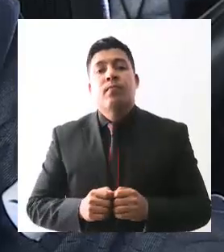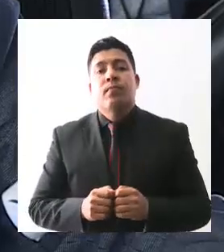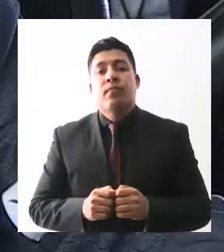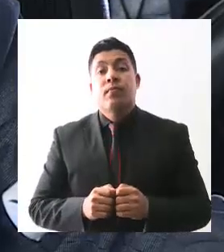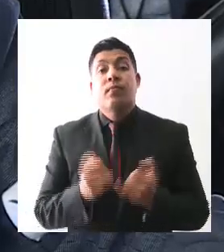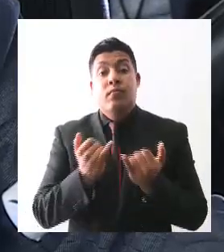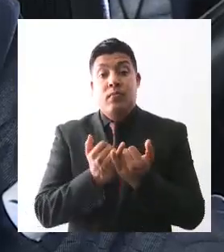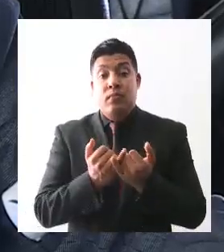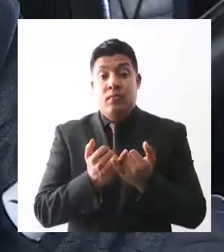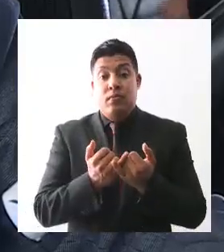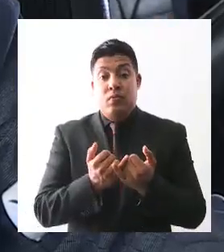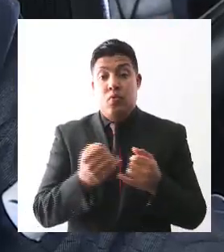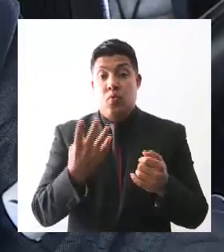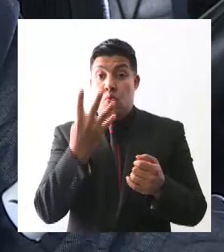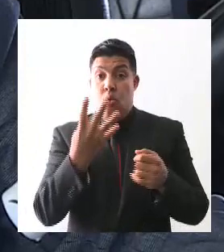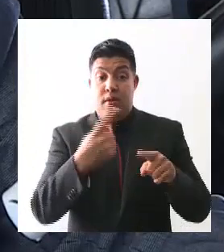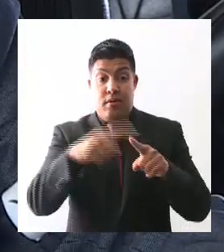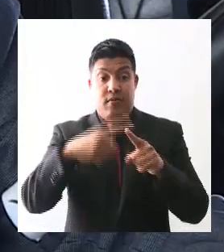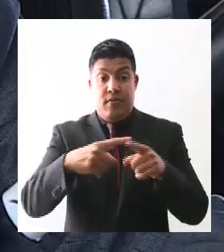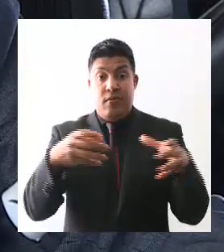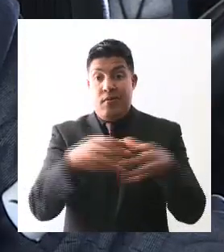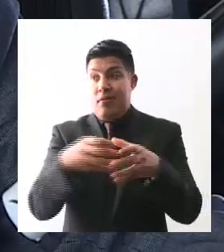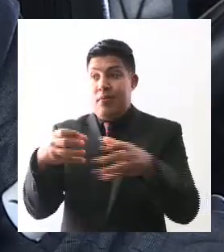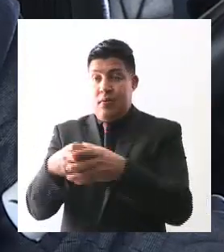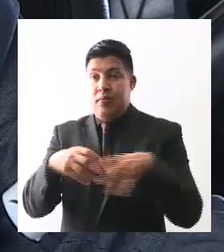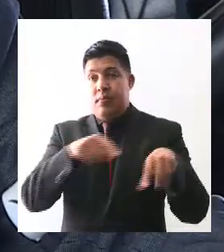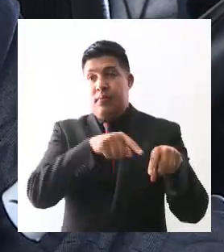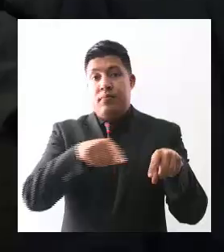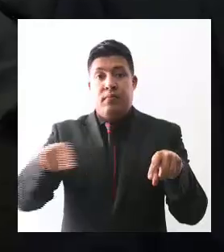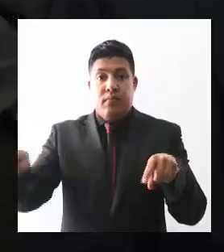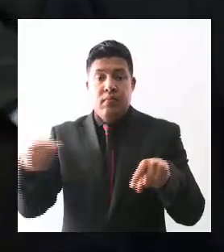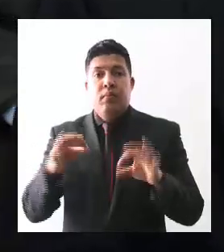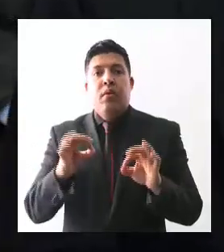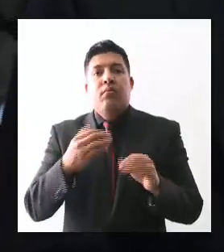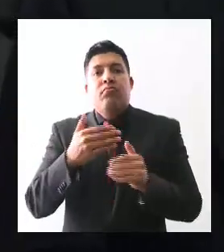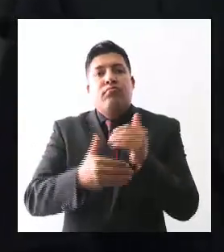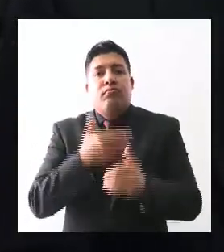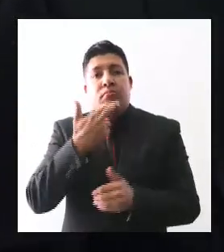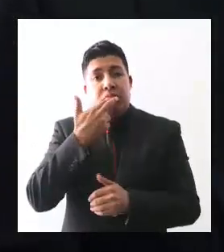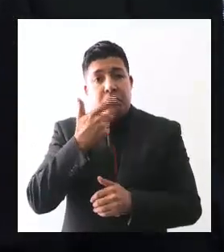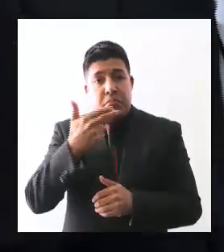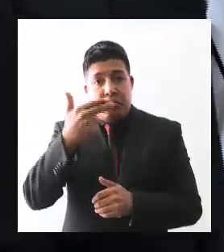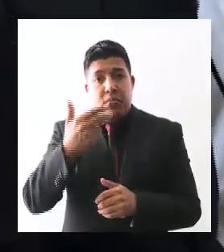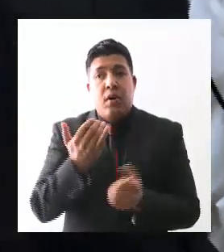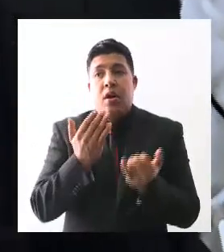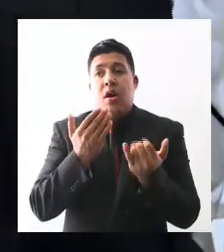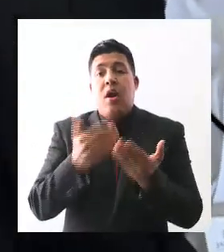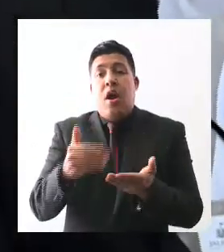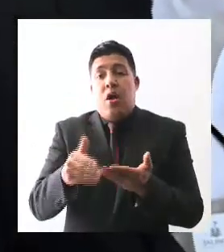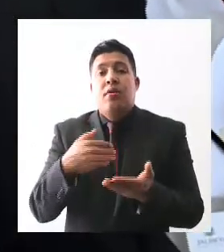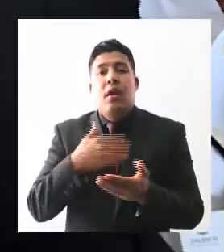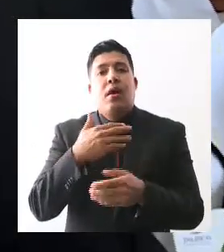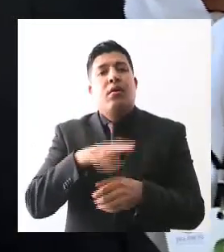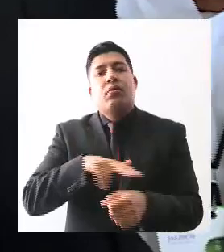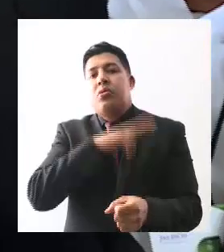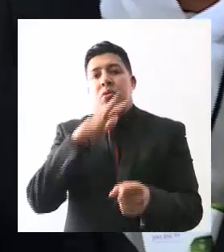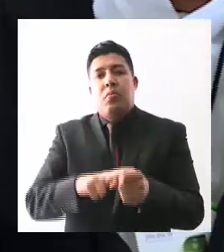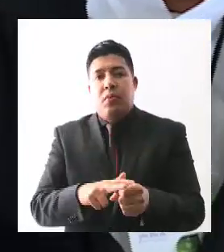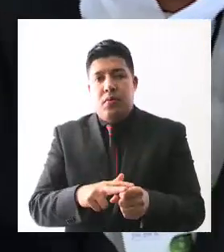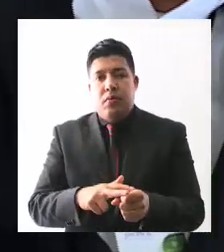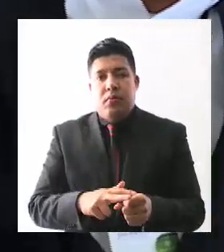desarrollando otra serie de actividades, han mejorado sus artes de pesca y ahorita están entrando prácticamente en normalidad. sido un esfuerzo de varios años.